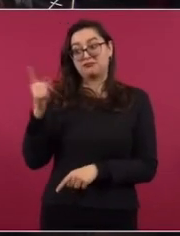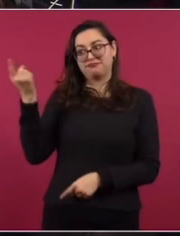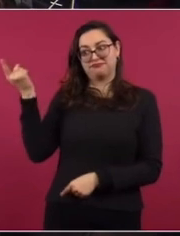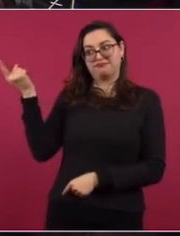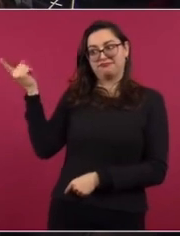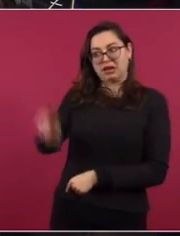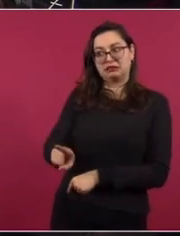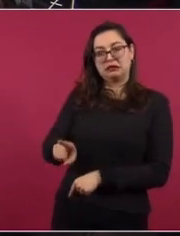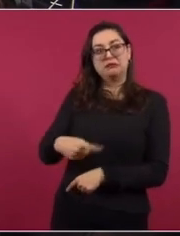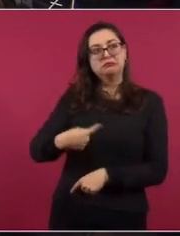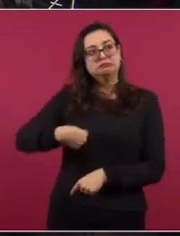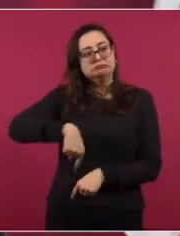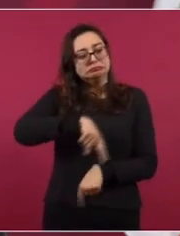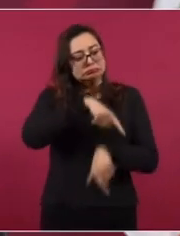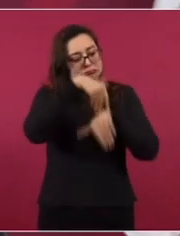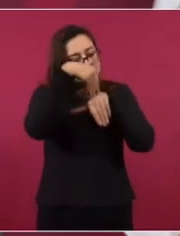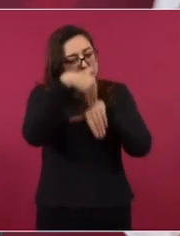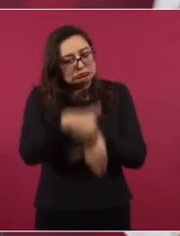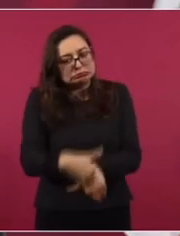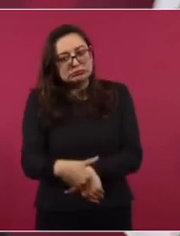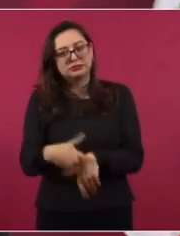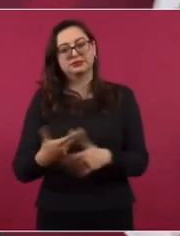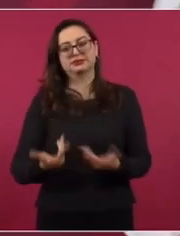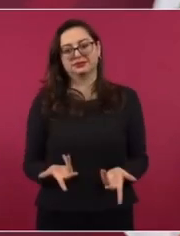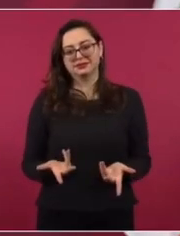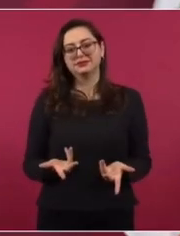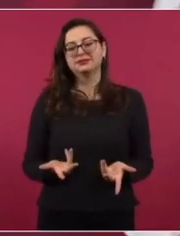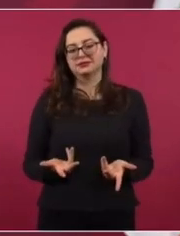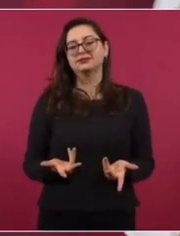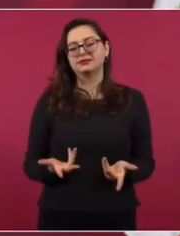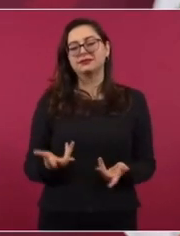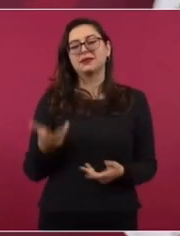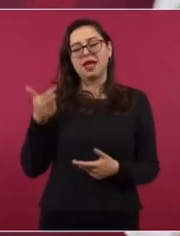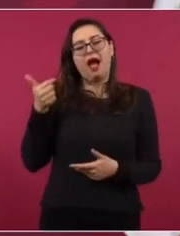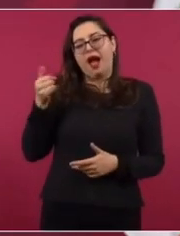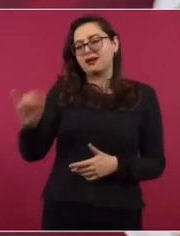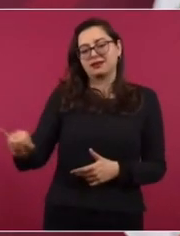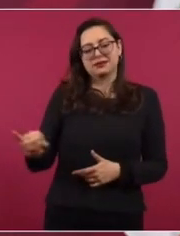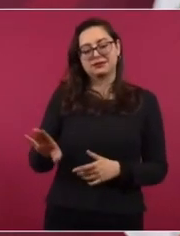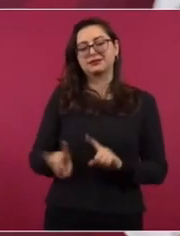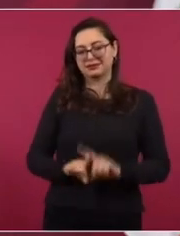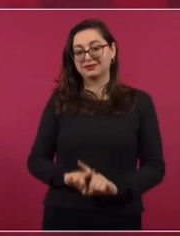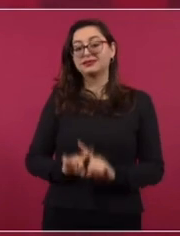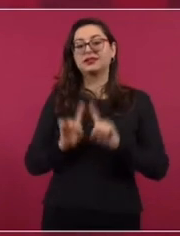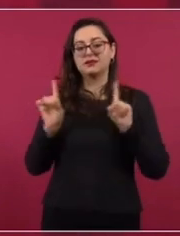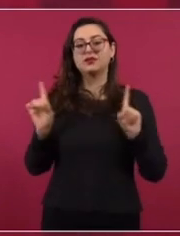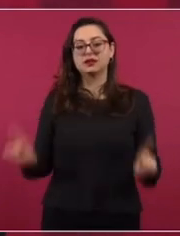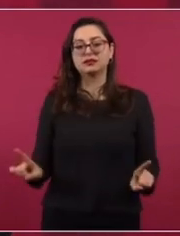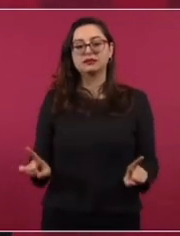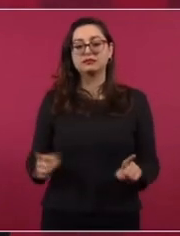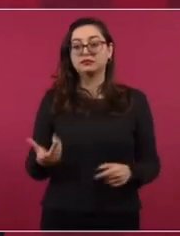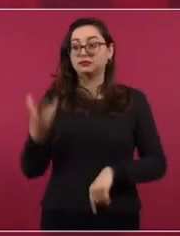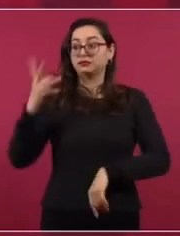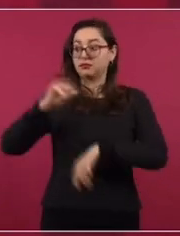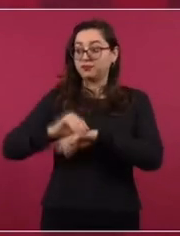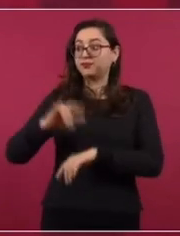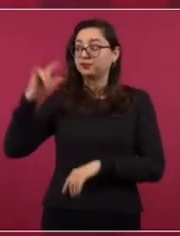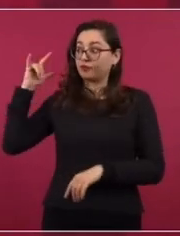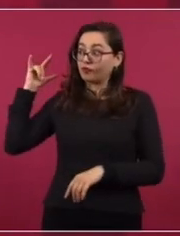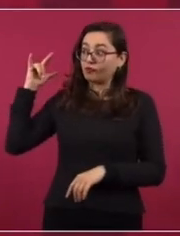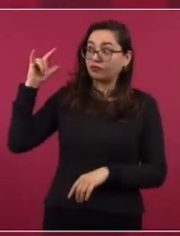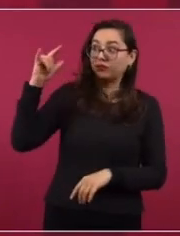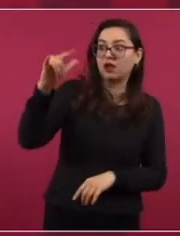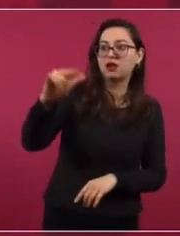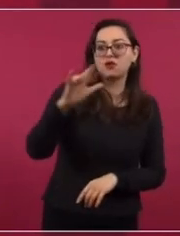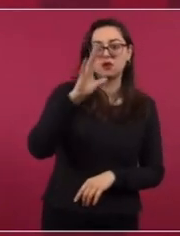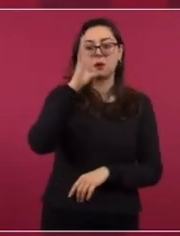de que no se permitiera el uso del espacio aéreo. Y